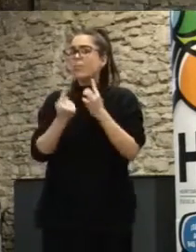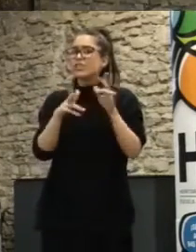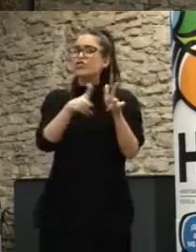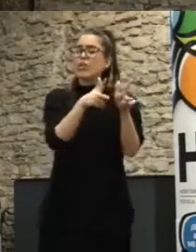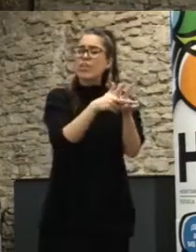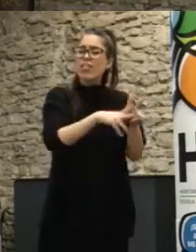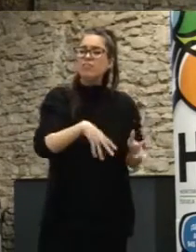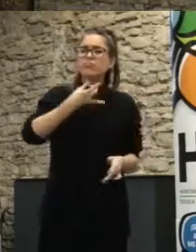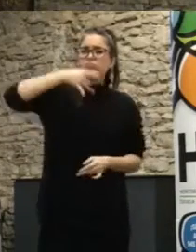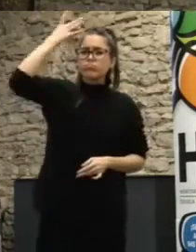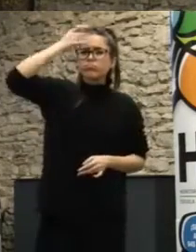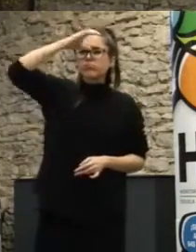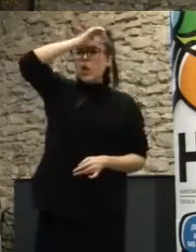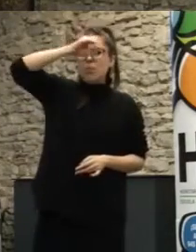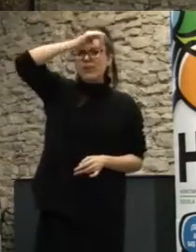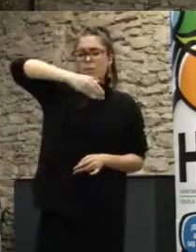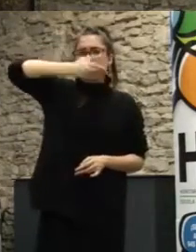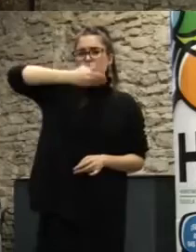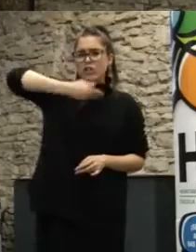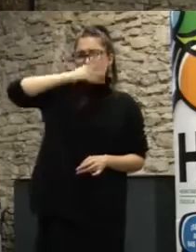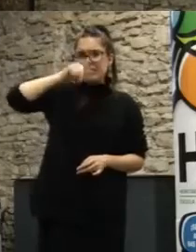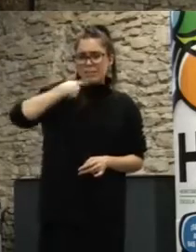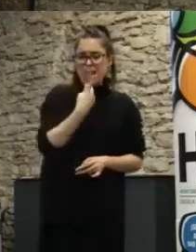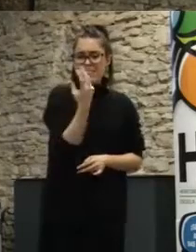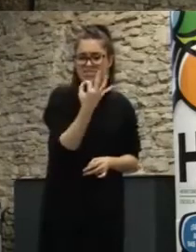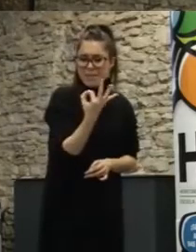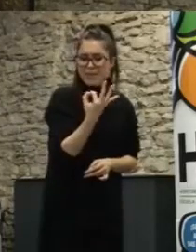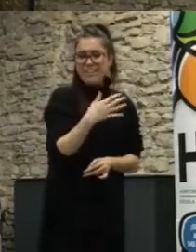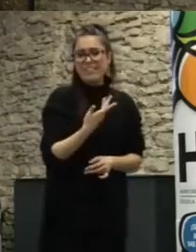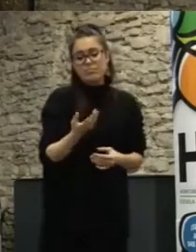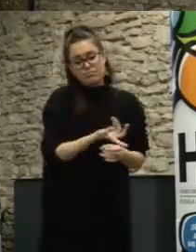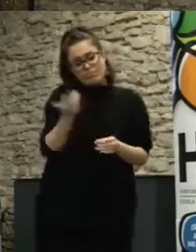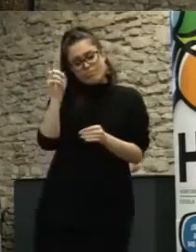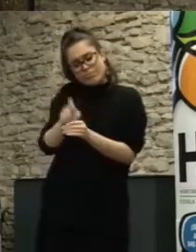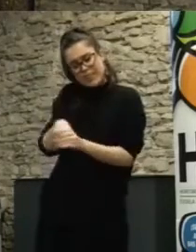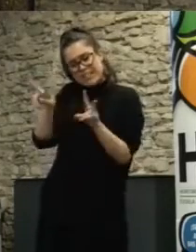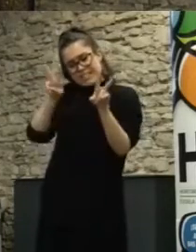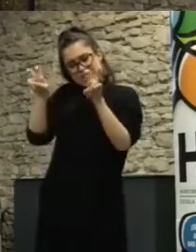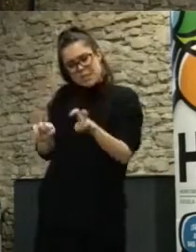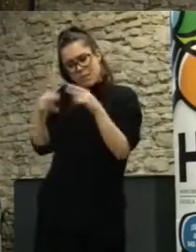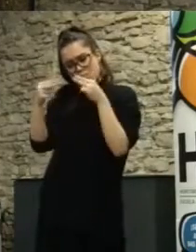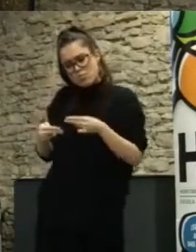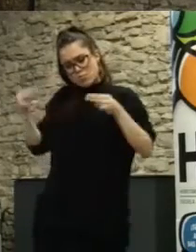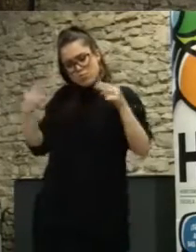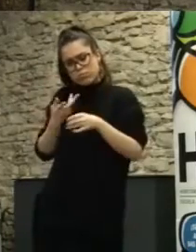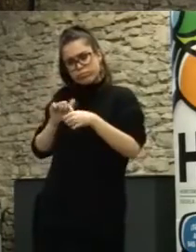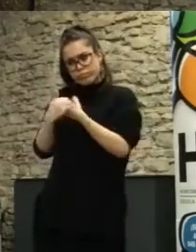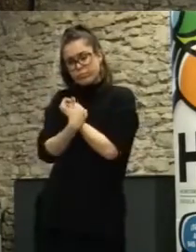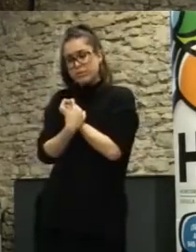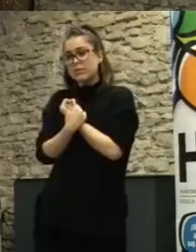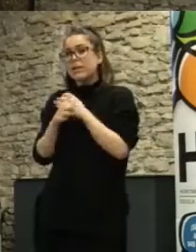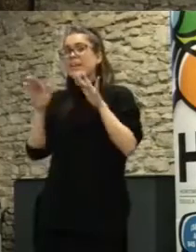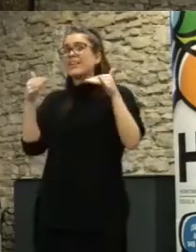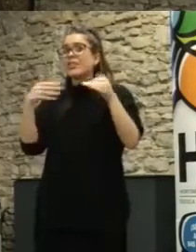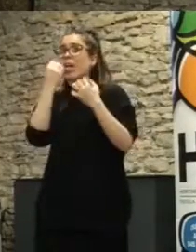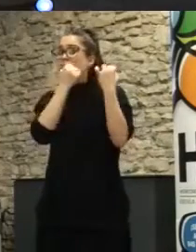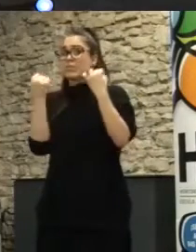puede y debe involucrarse en los temas públicos y el papel de las administraciones